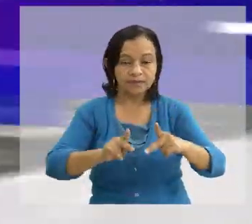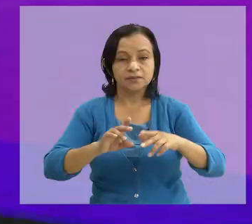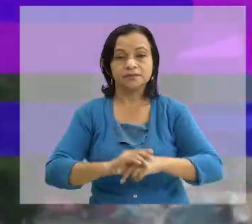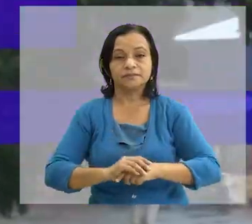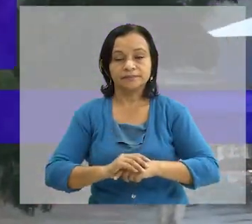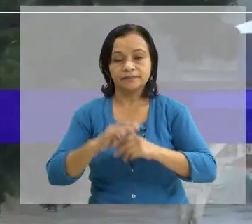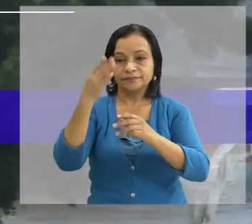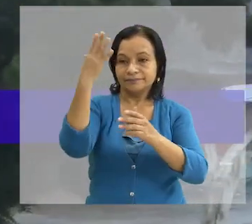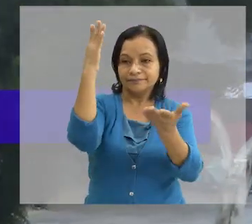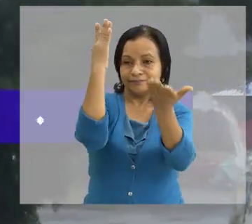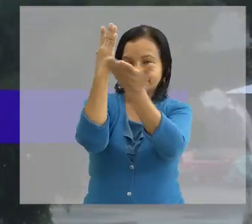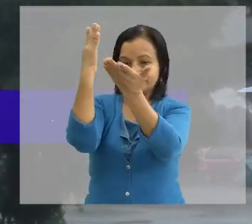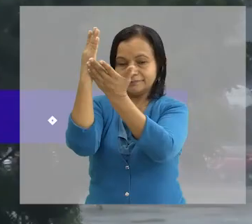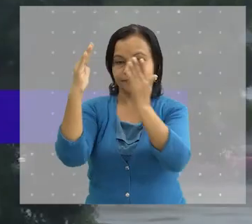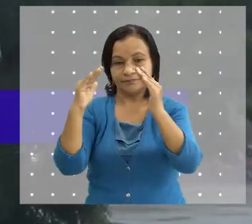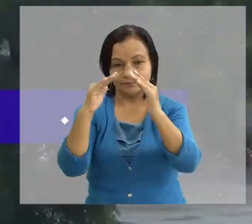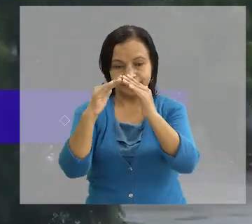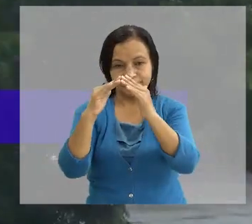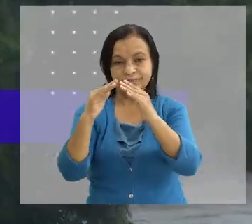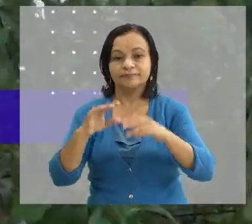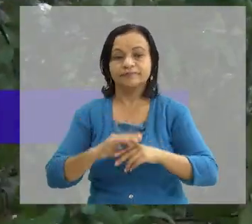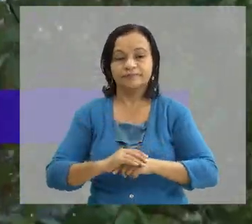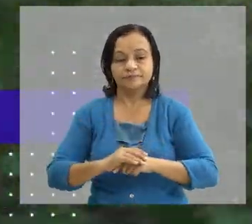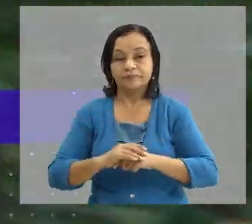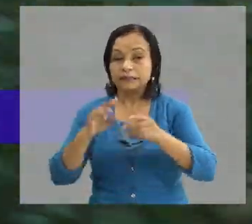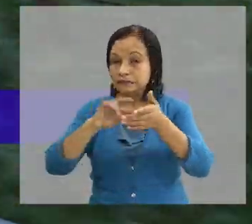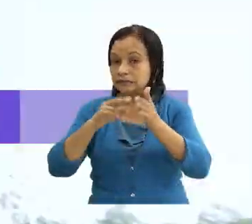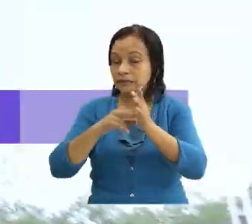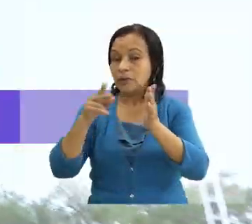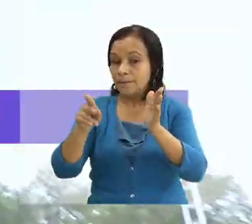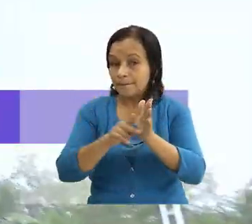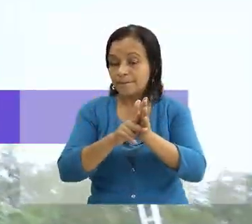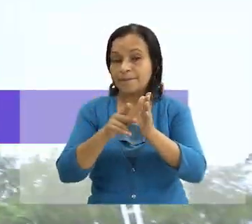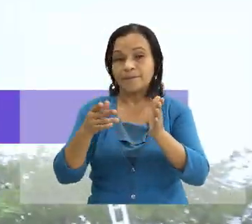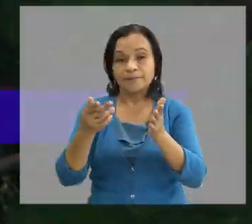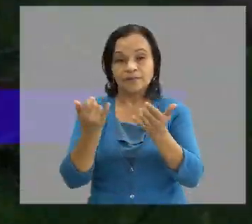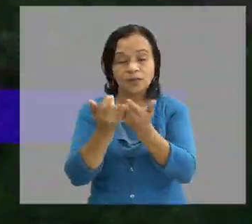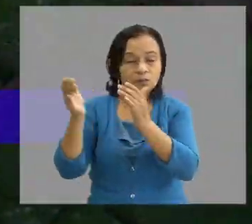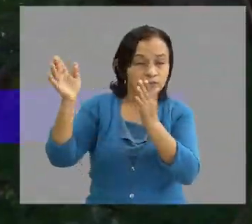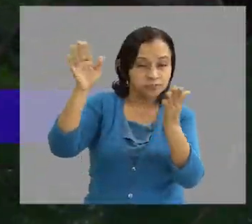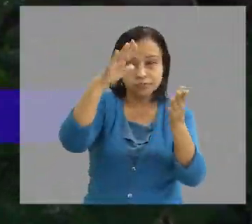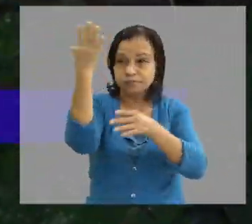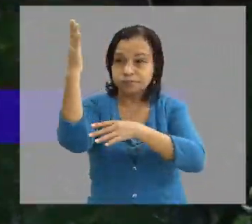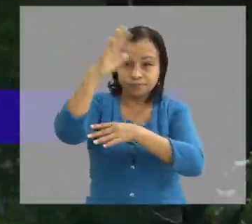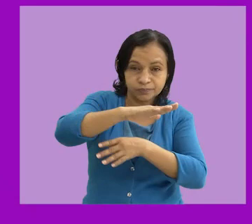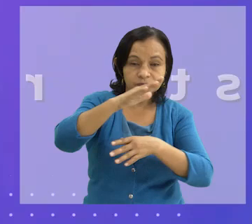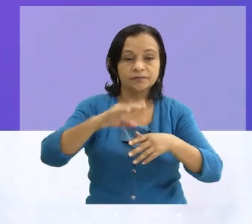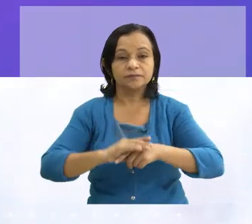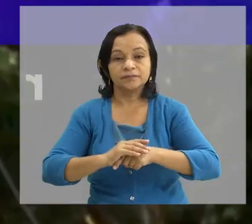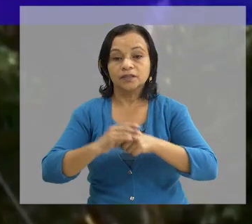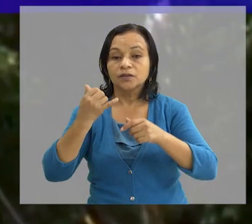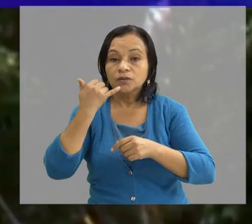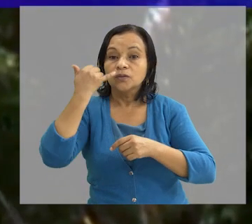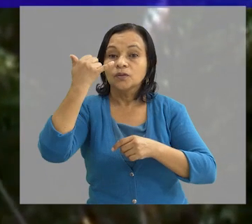personas Podemos los árboles que estén sobre los techos de las viviendas Y que representen un peligro al momento de una ráfaga de fuerte viento